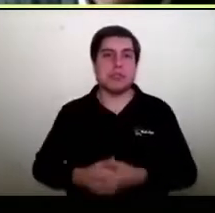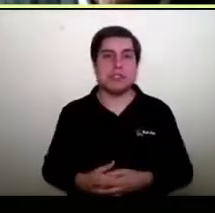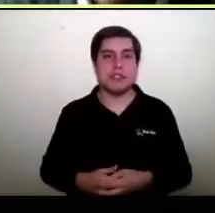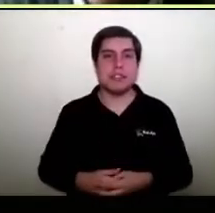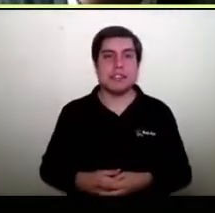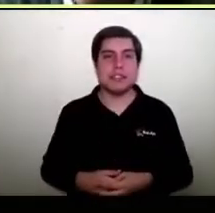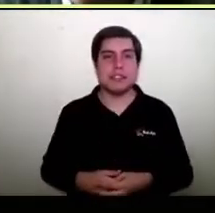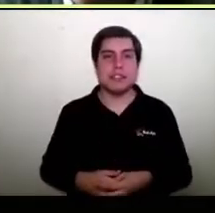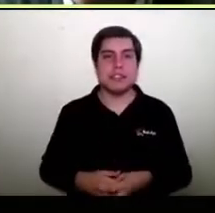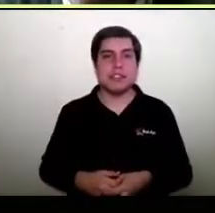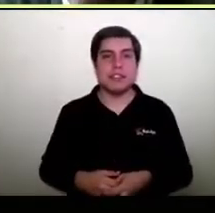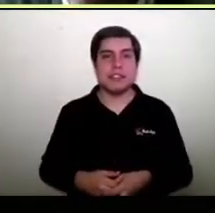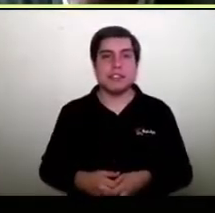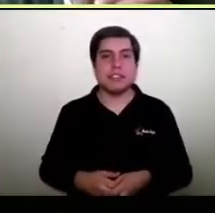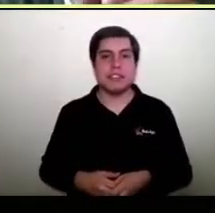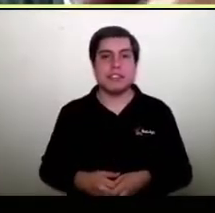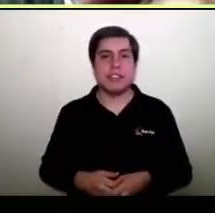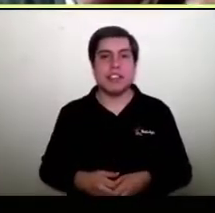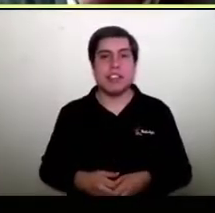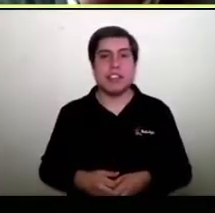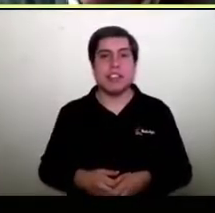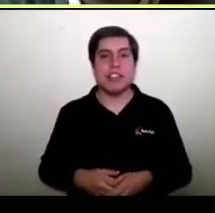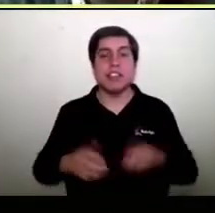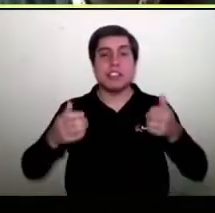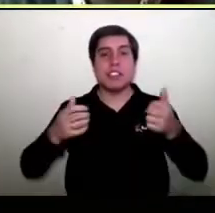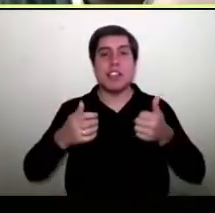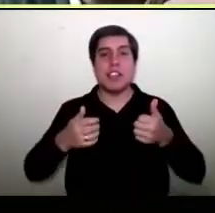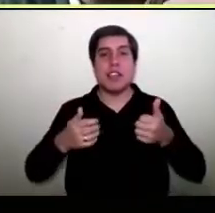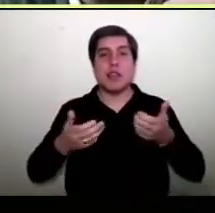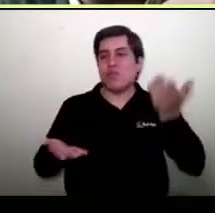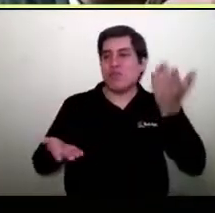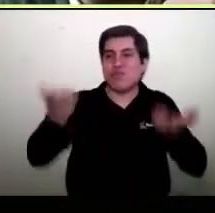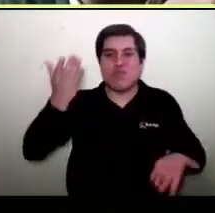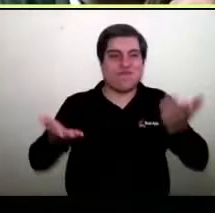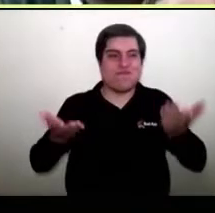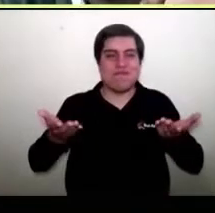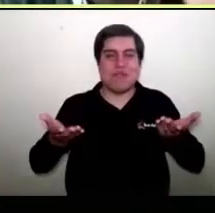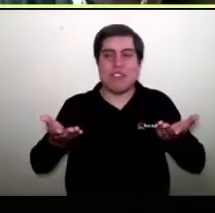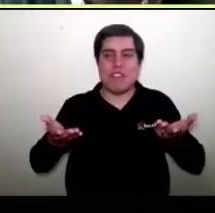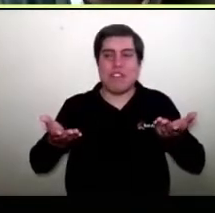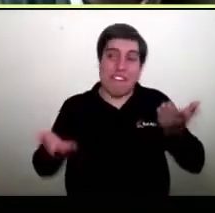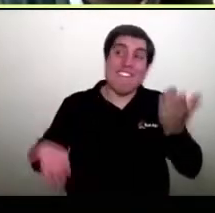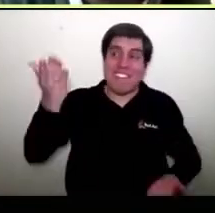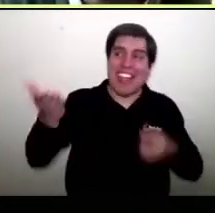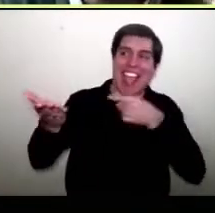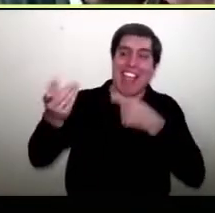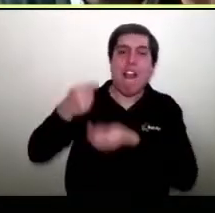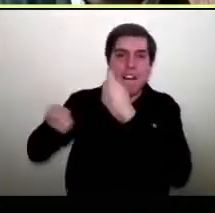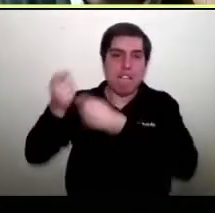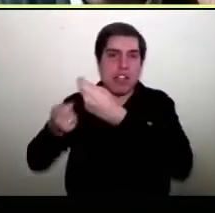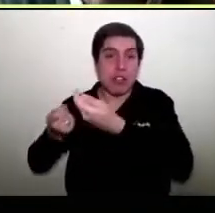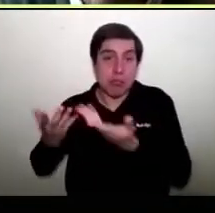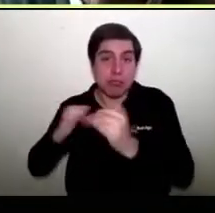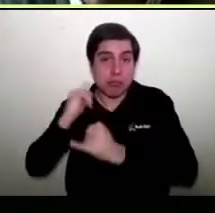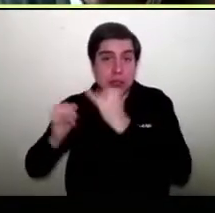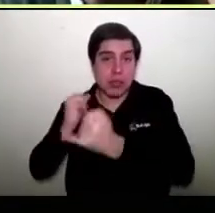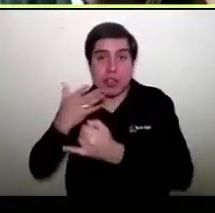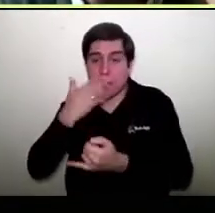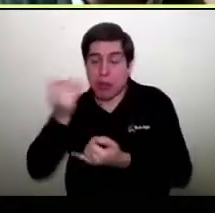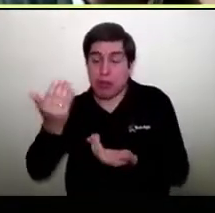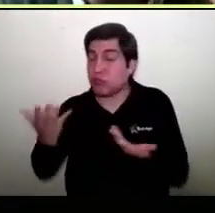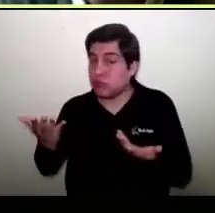Definido eso, veamos las ventajas de vender en un mall virtual. Es decir, entendamos que lo primero